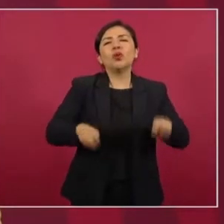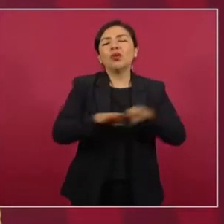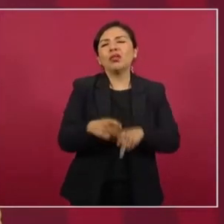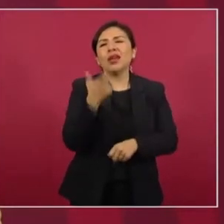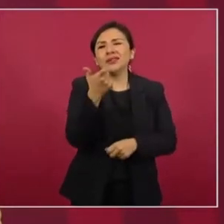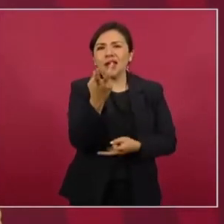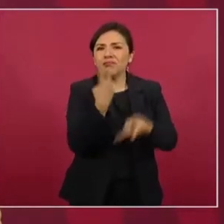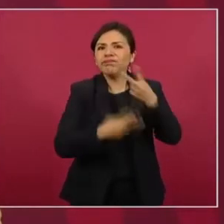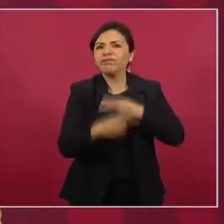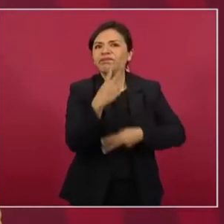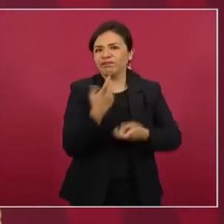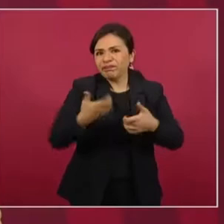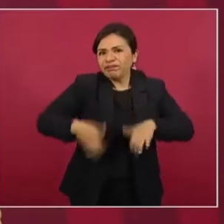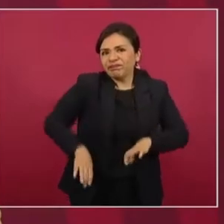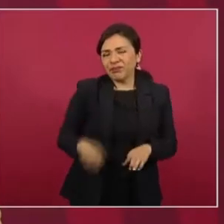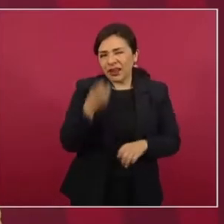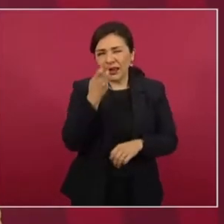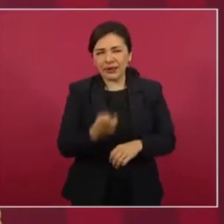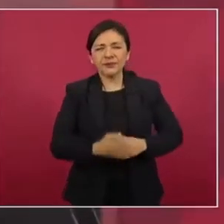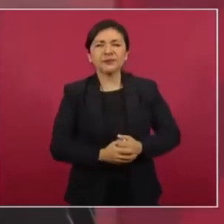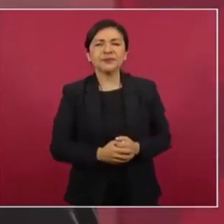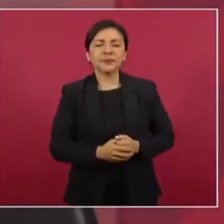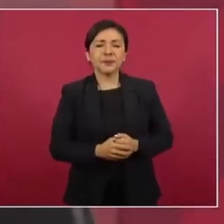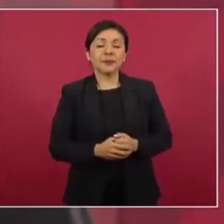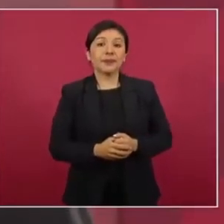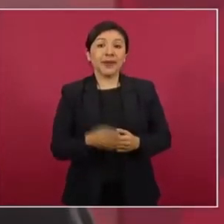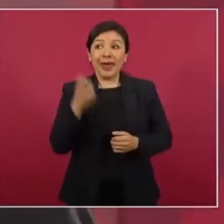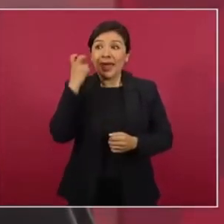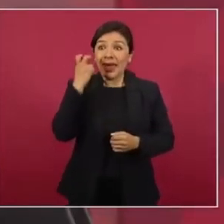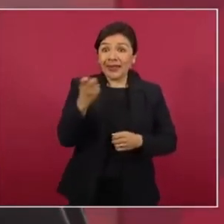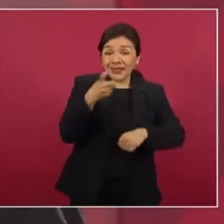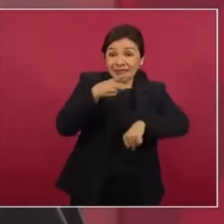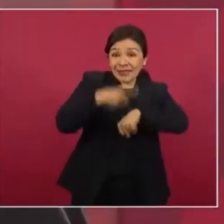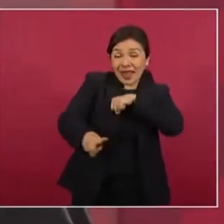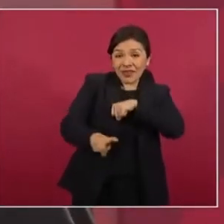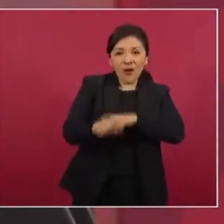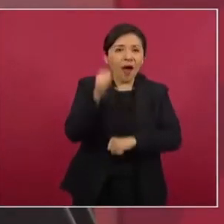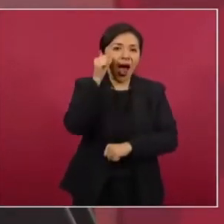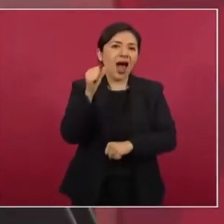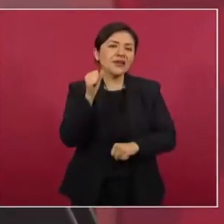Entonces, se reparó el daño ayer.